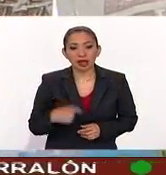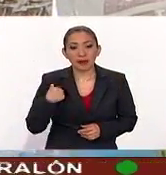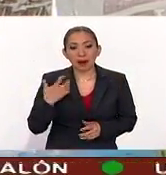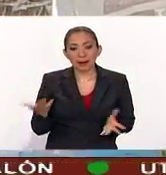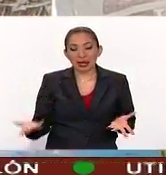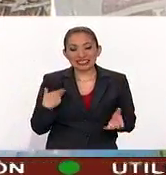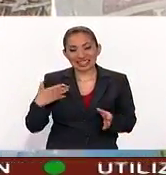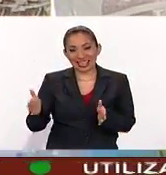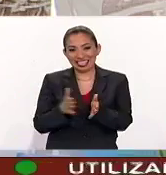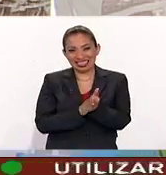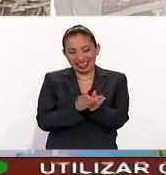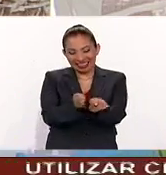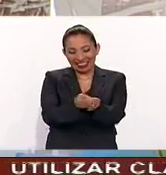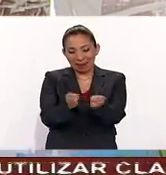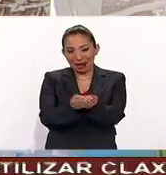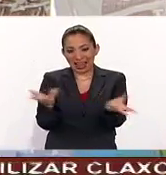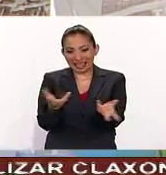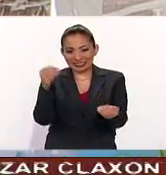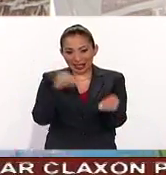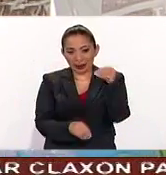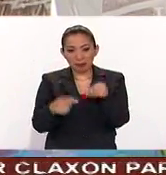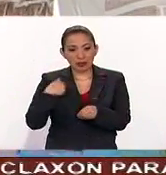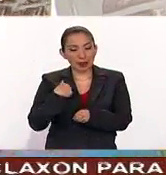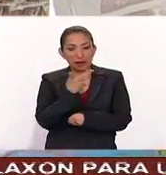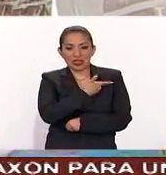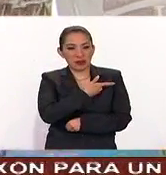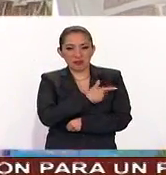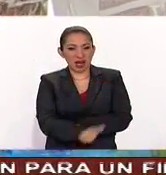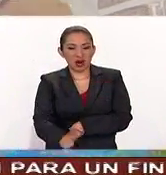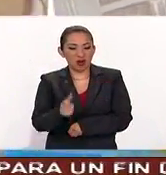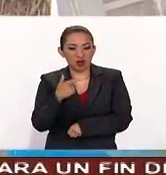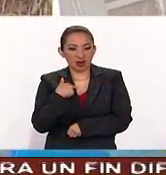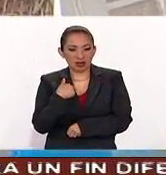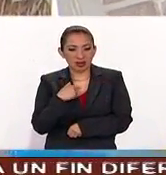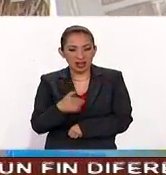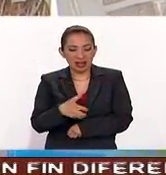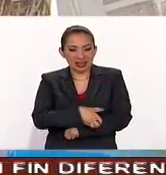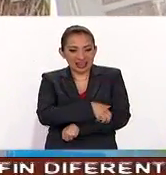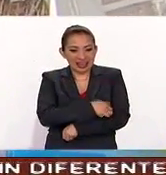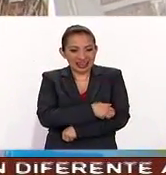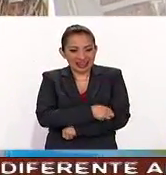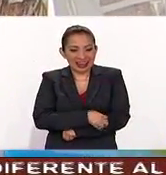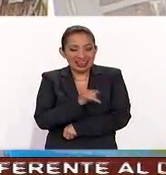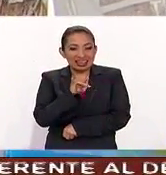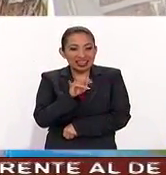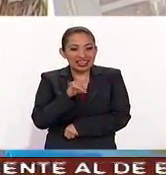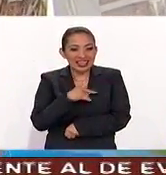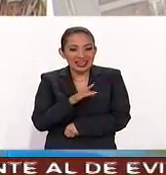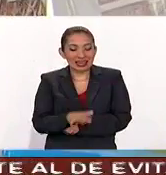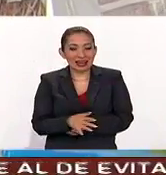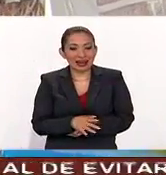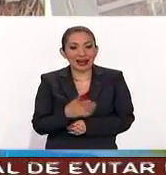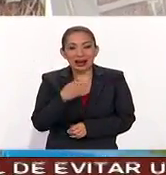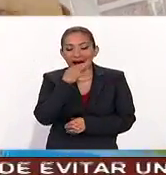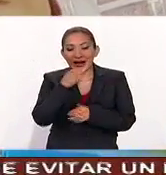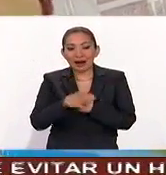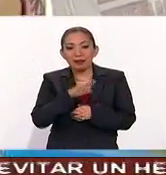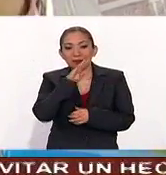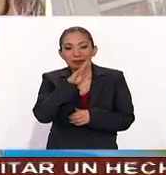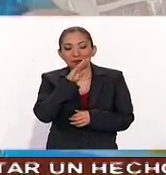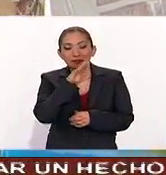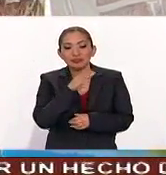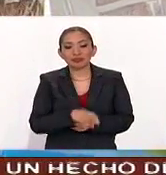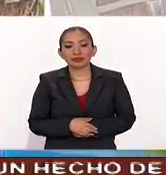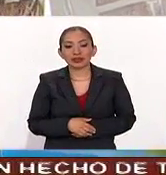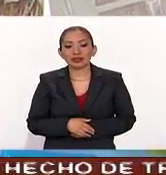hacer tamales porque a mí no me gustaba rasparme, pues iba de reverso. Mi mamá me